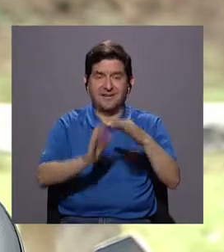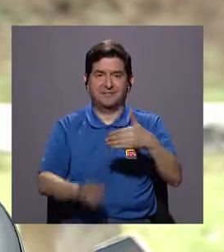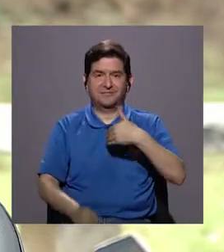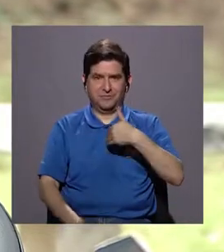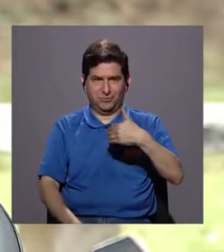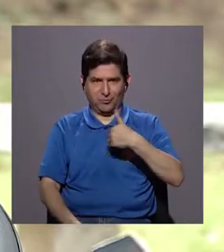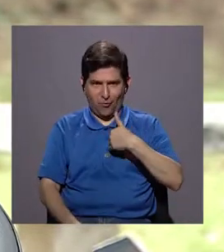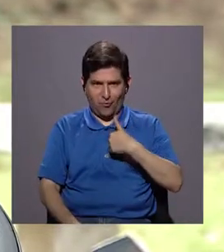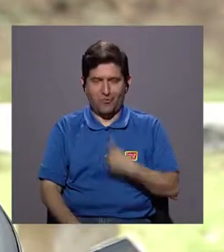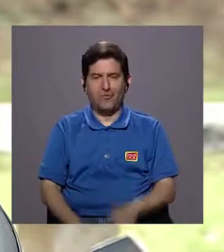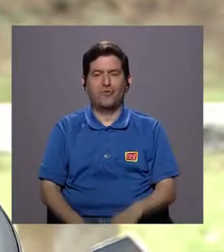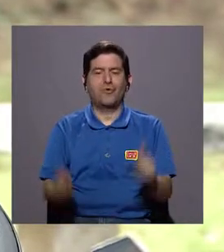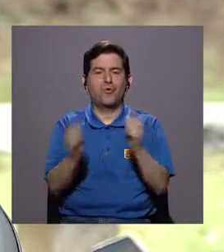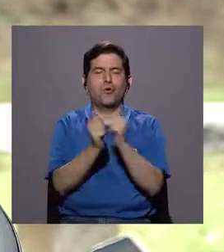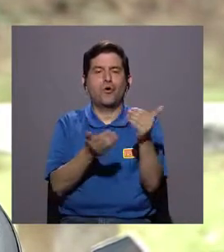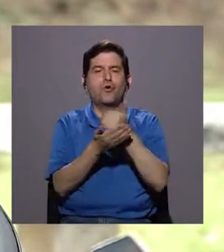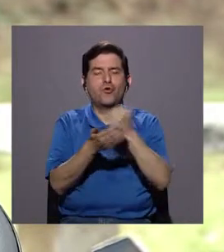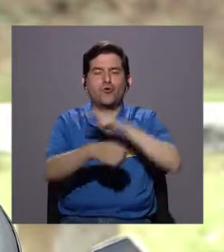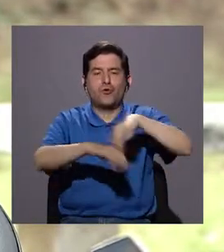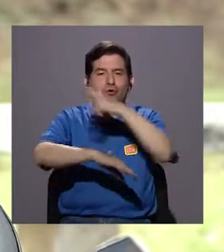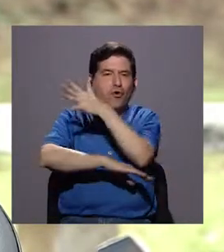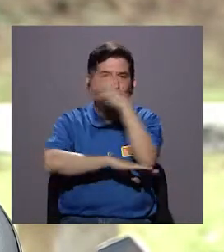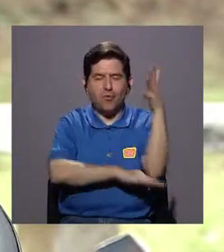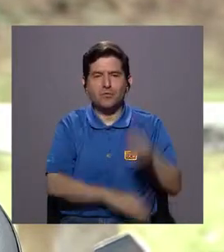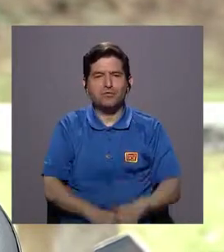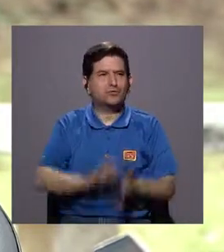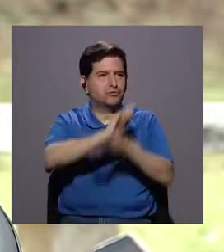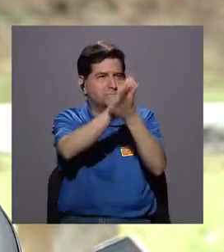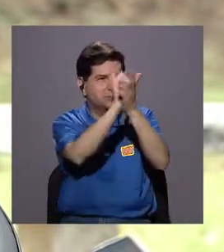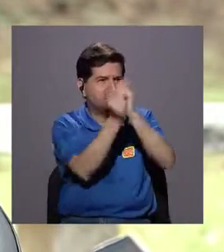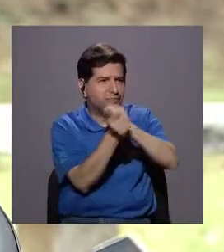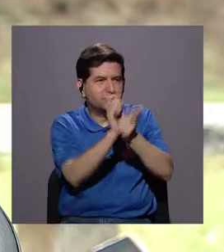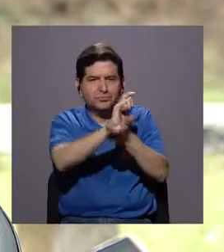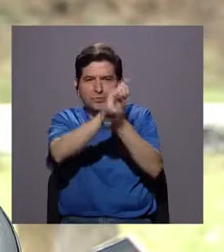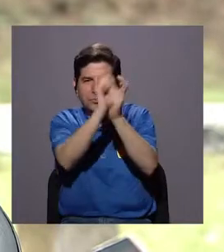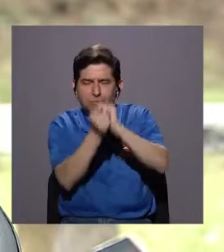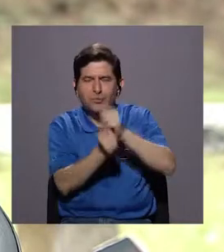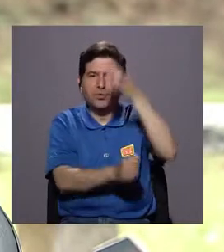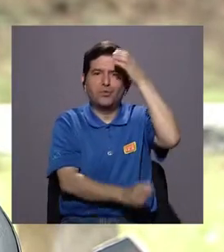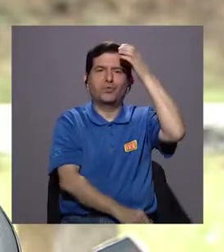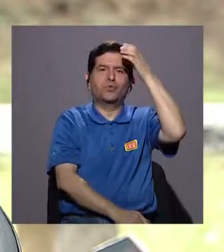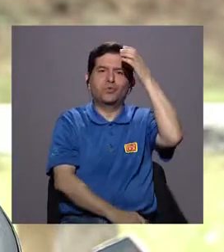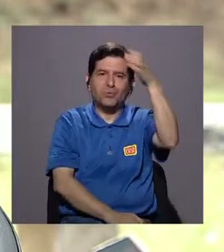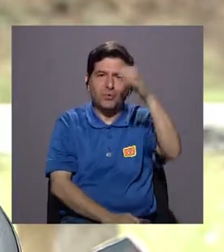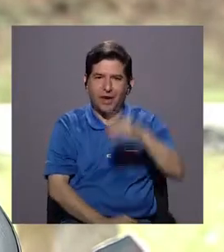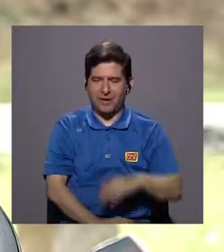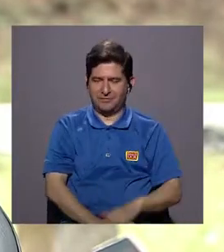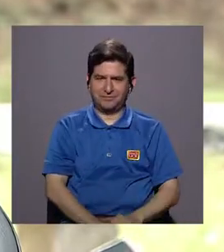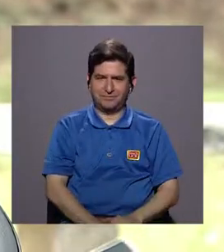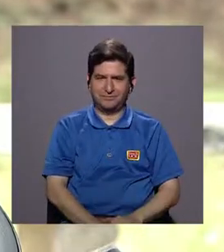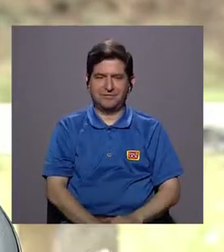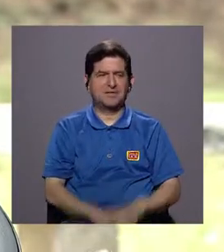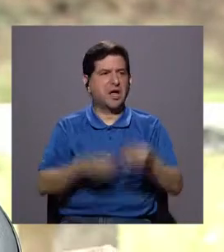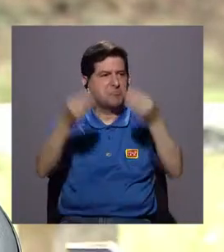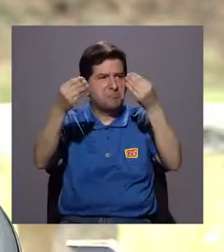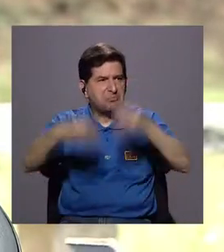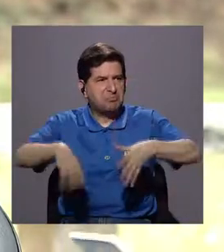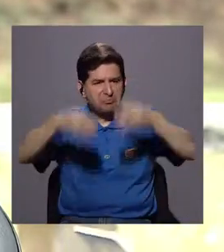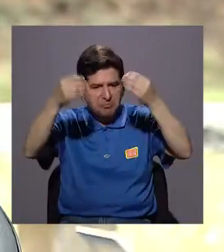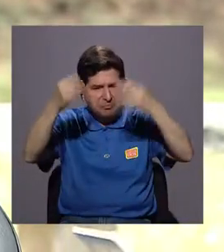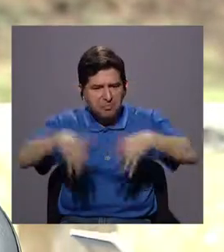que nosotros tenemos con nuestros recursos naturales e ir modificando esta cultura de